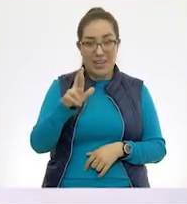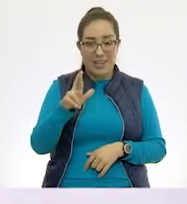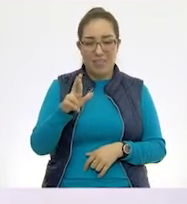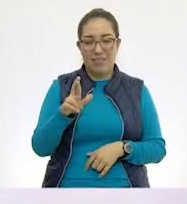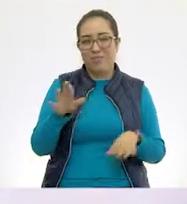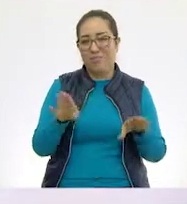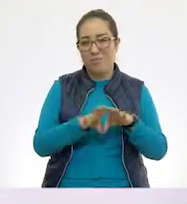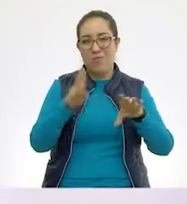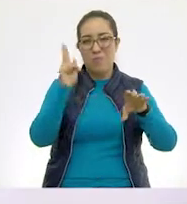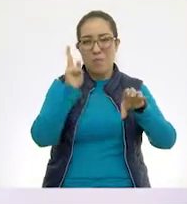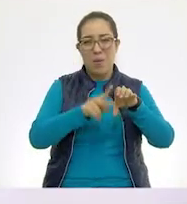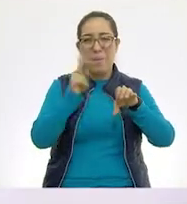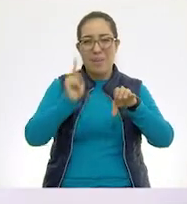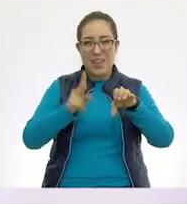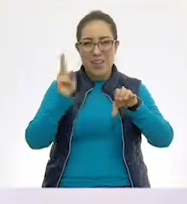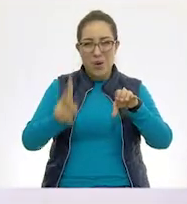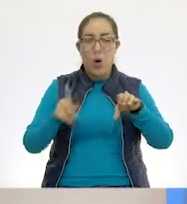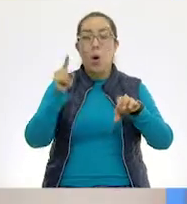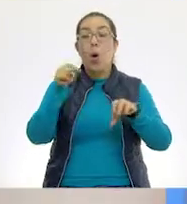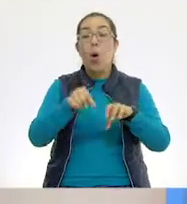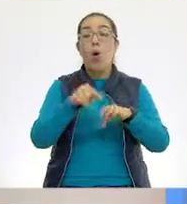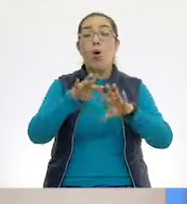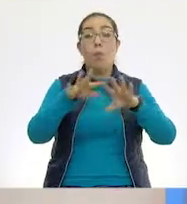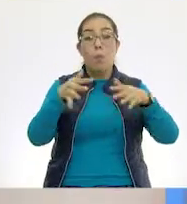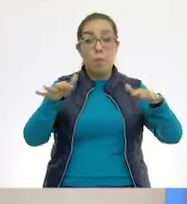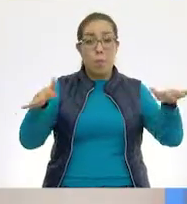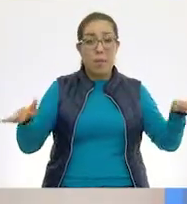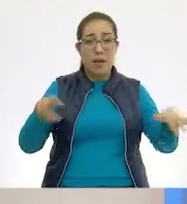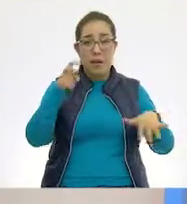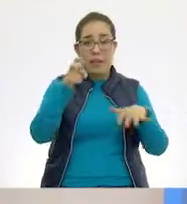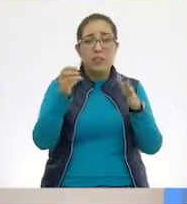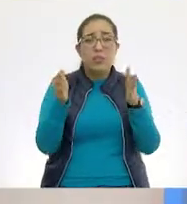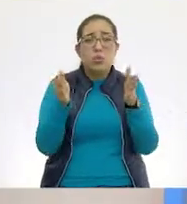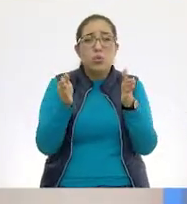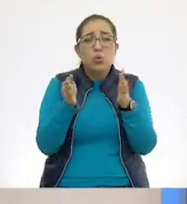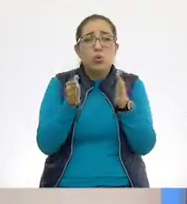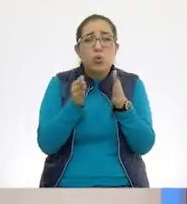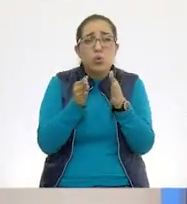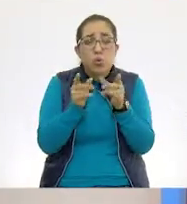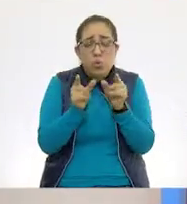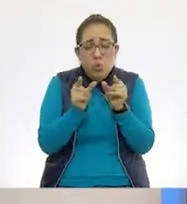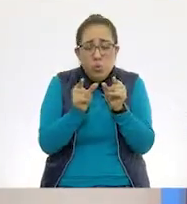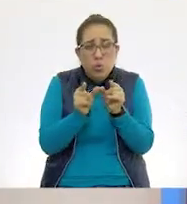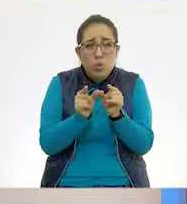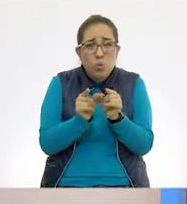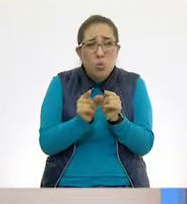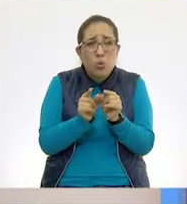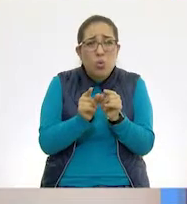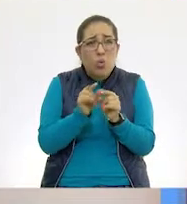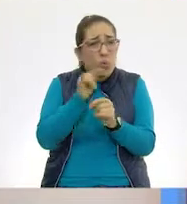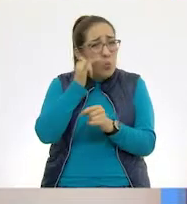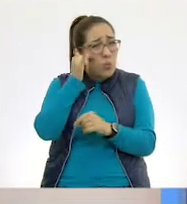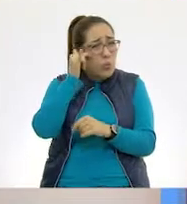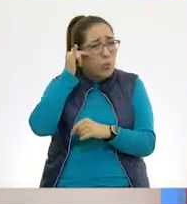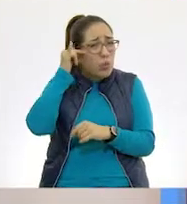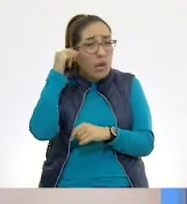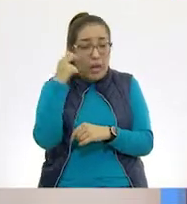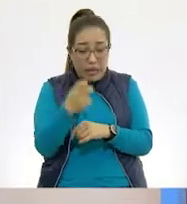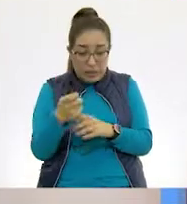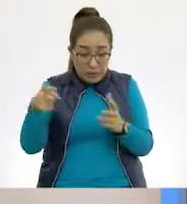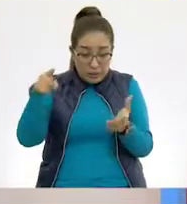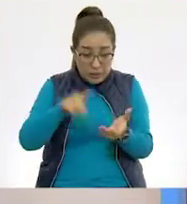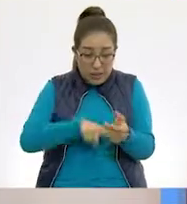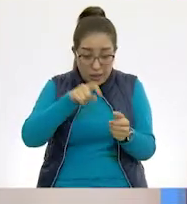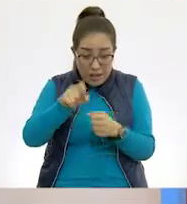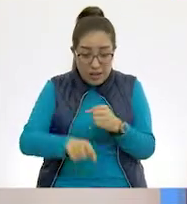Y es pequeño también, entonces, si es un animal pequeño y los animales pequeños llevan a cabo